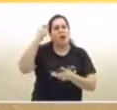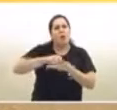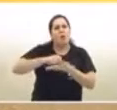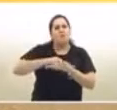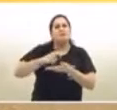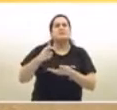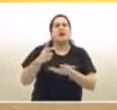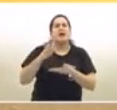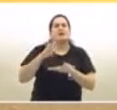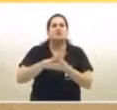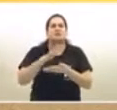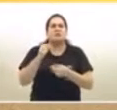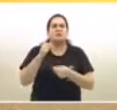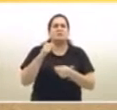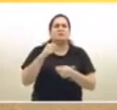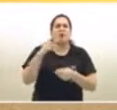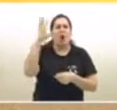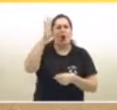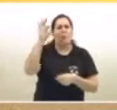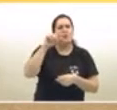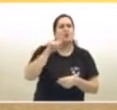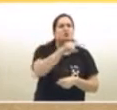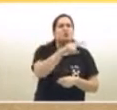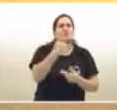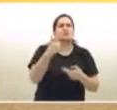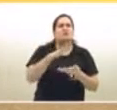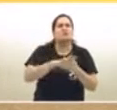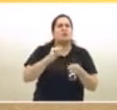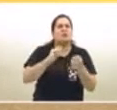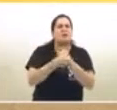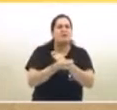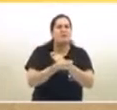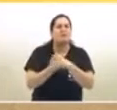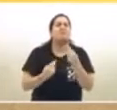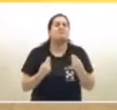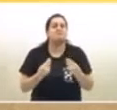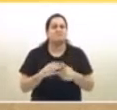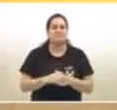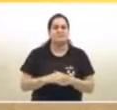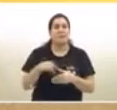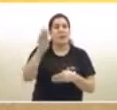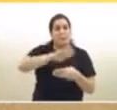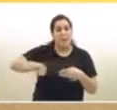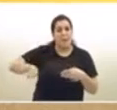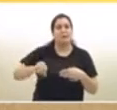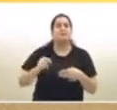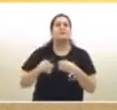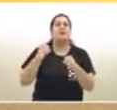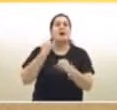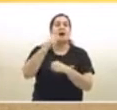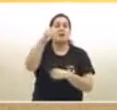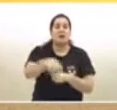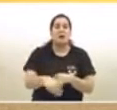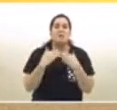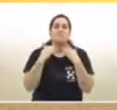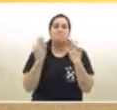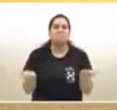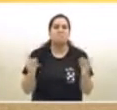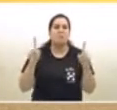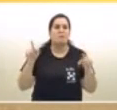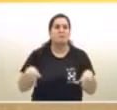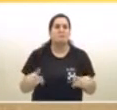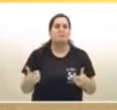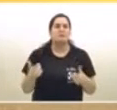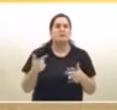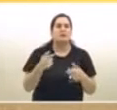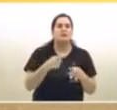respecto de la reforma judicial? Eso por un lado. Y por otro lado, hasta ahora no sabemos cuándo se va a extender